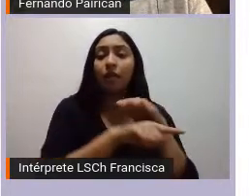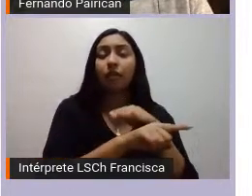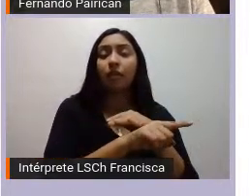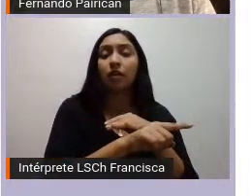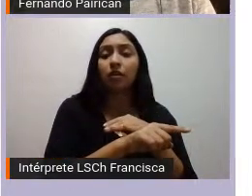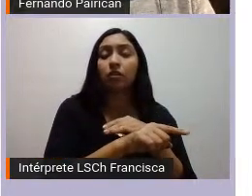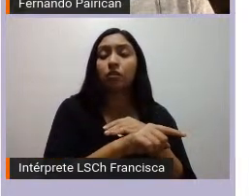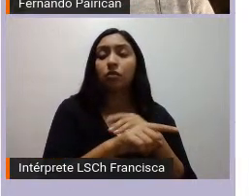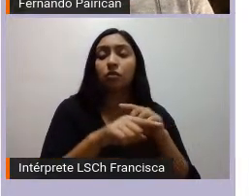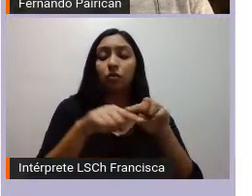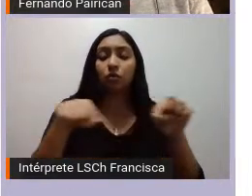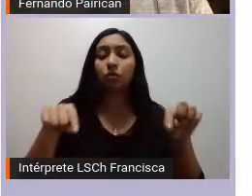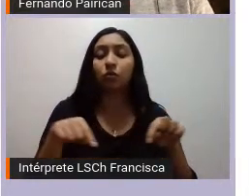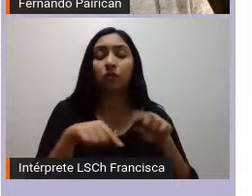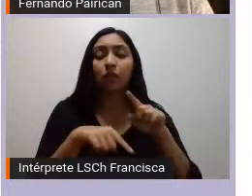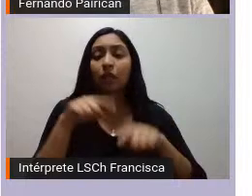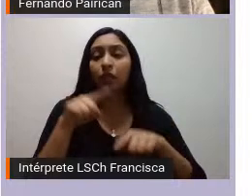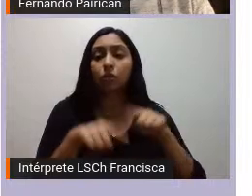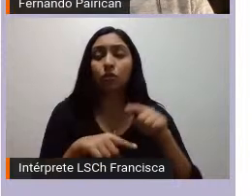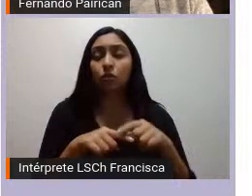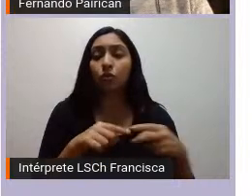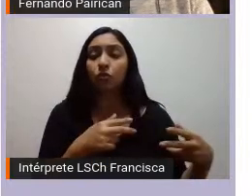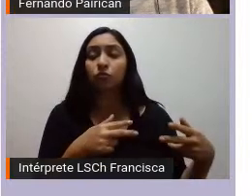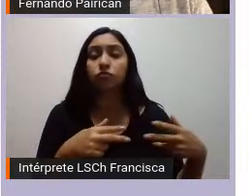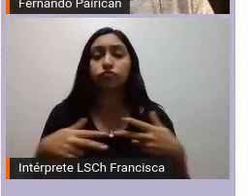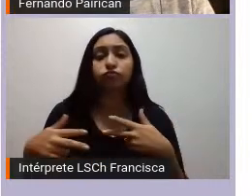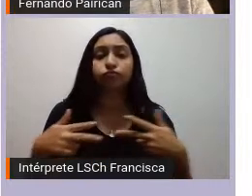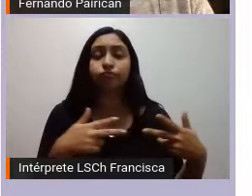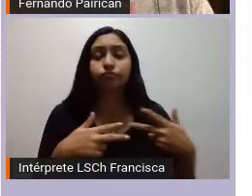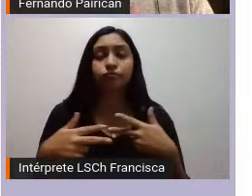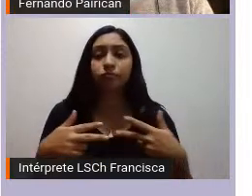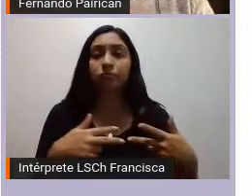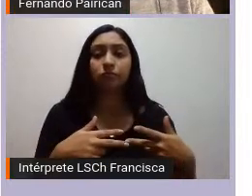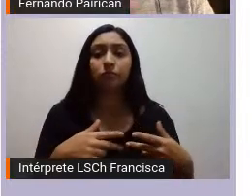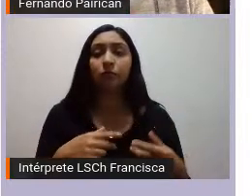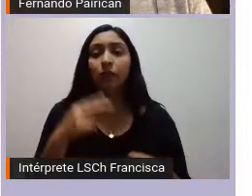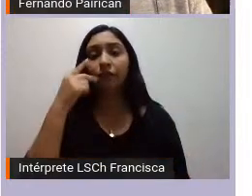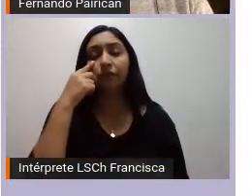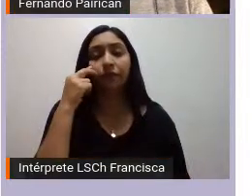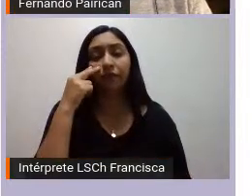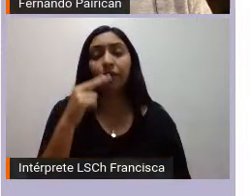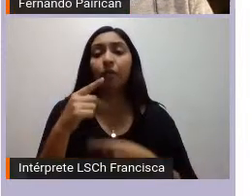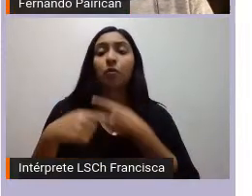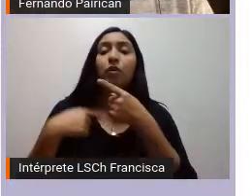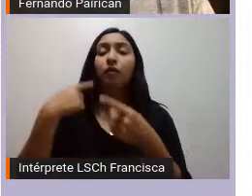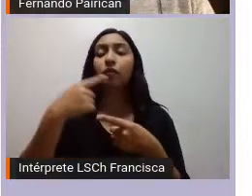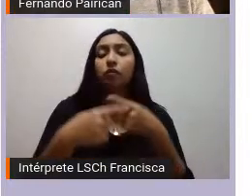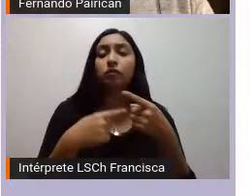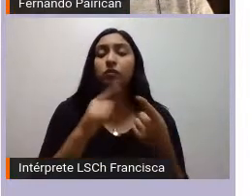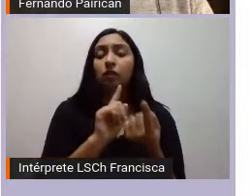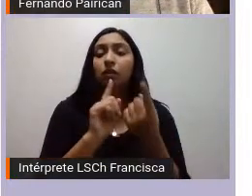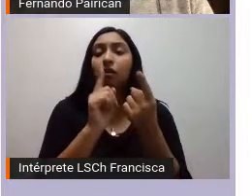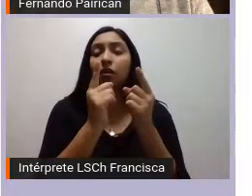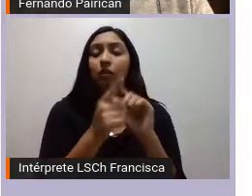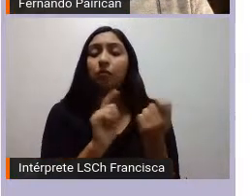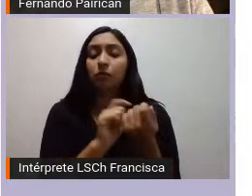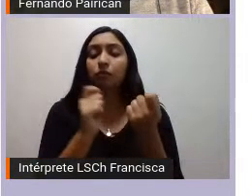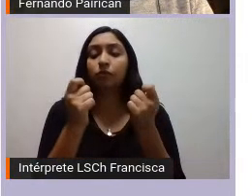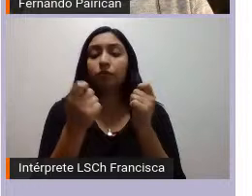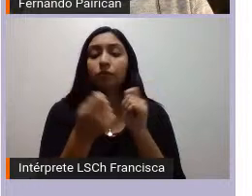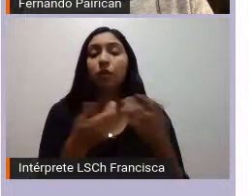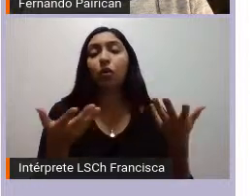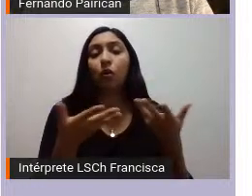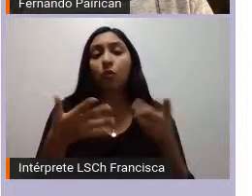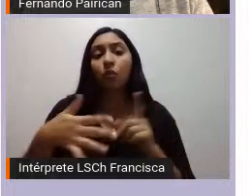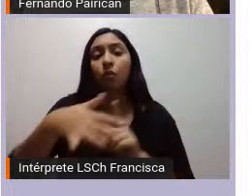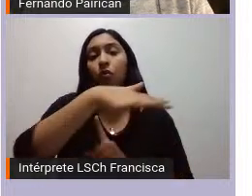indisputa ahí vemos evoluciones cambios y adaptaciones o adaptaciones y cambios a partir de un contexto a